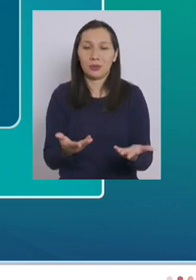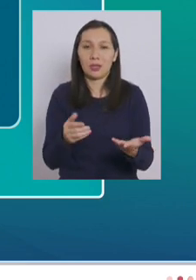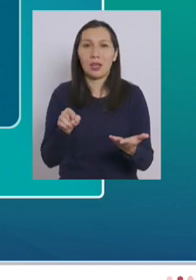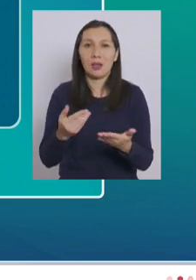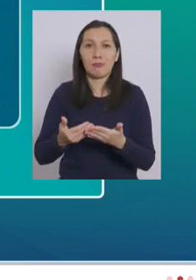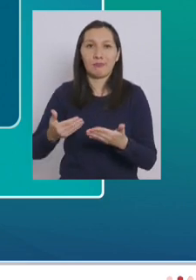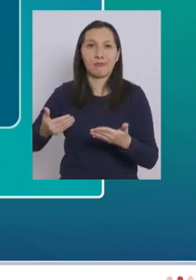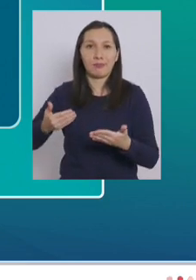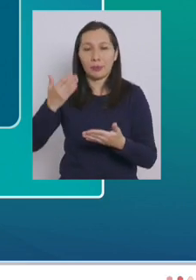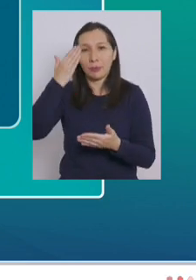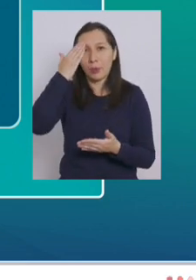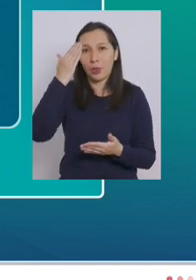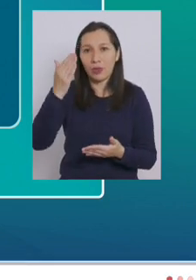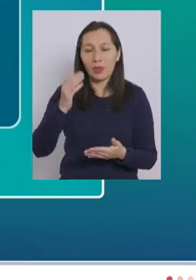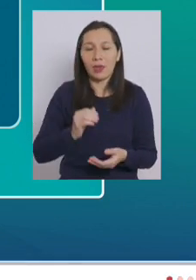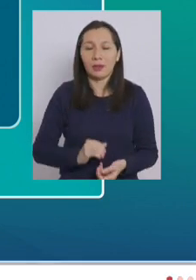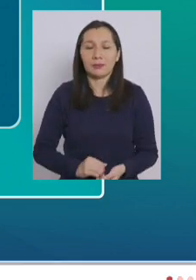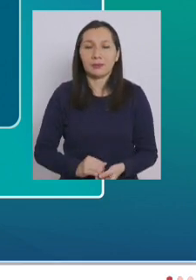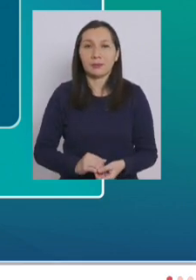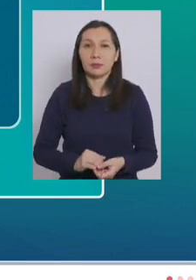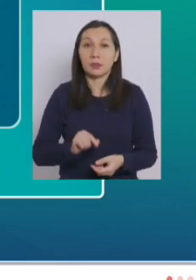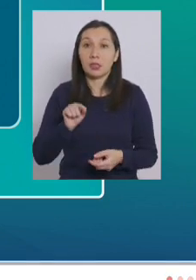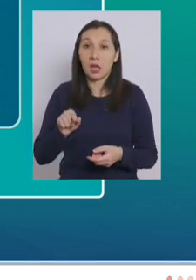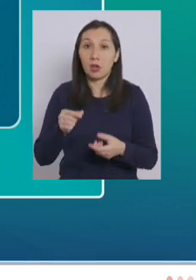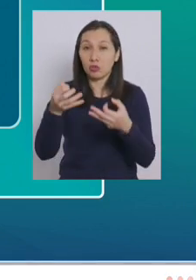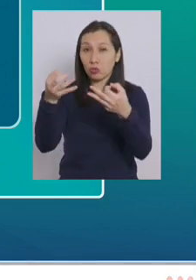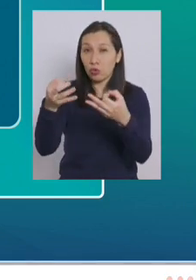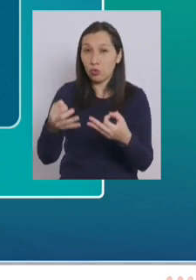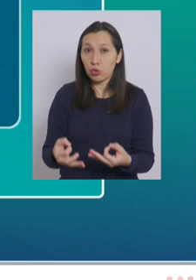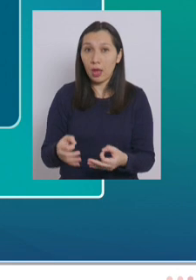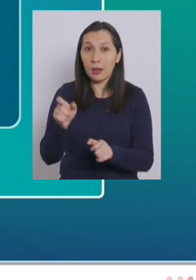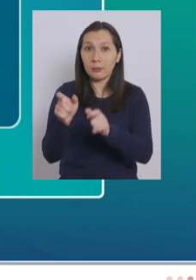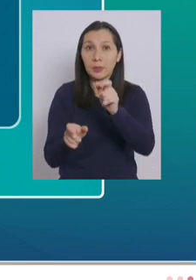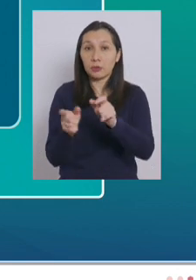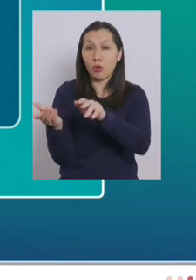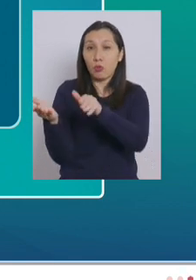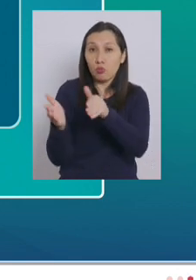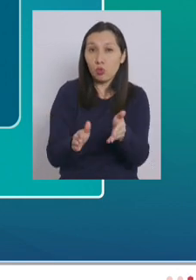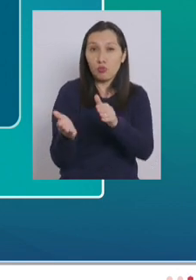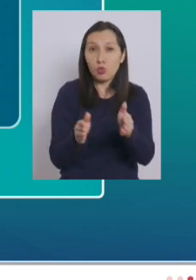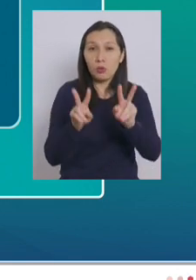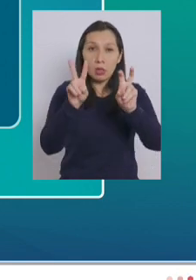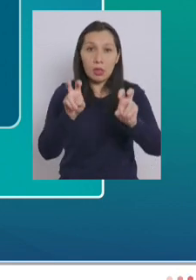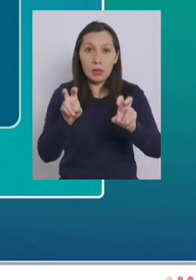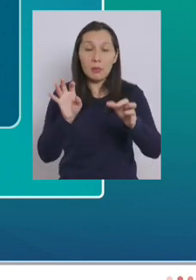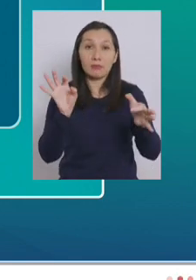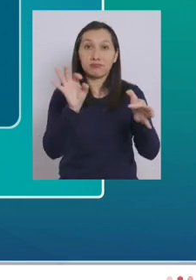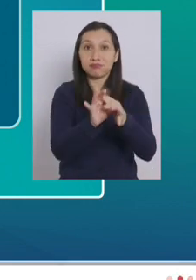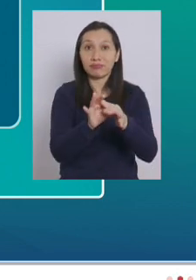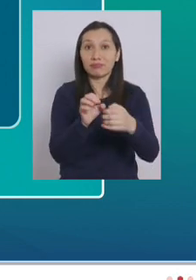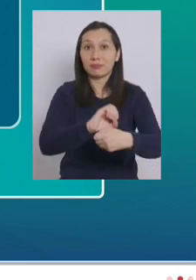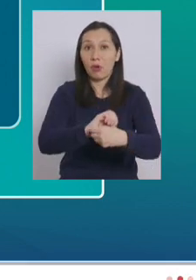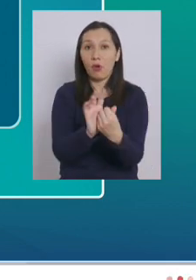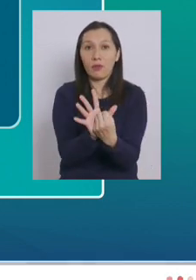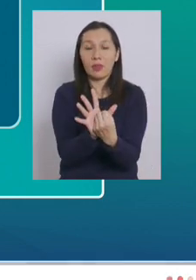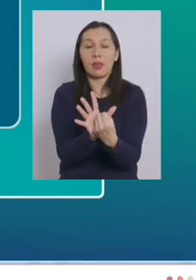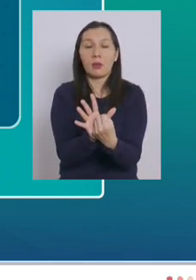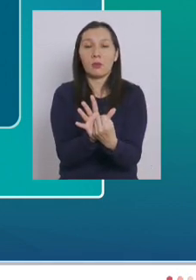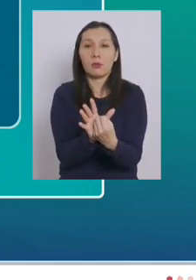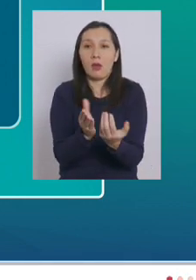estos últimos días, con lo cual la cifra total de decesos asociados a COVID-19